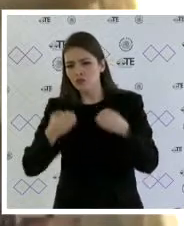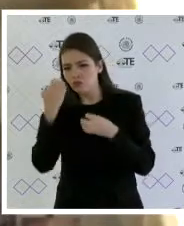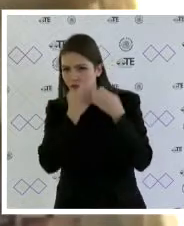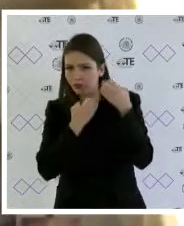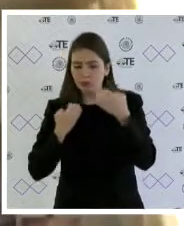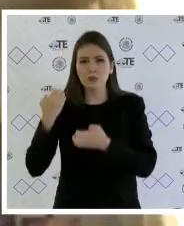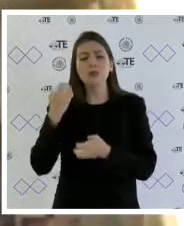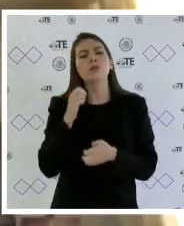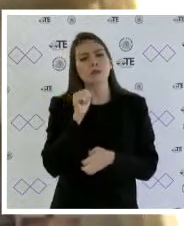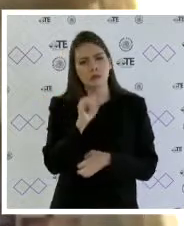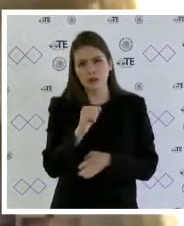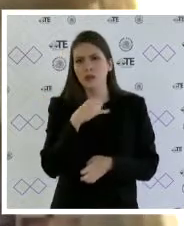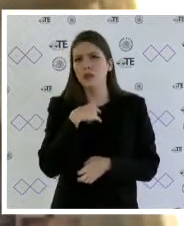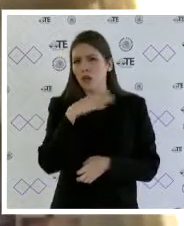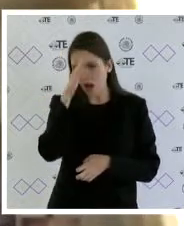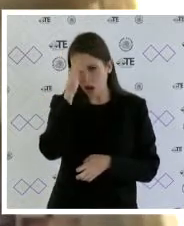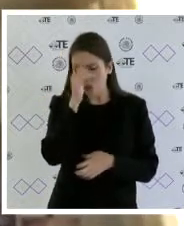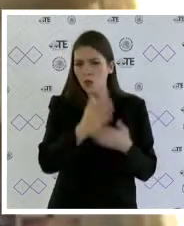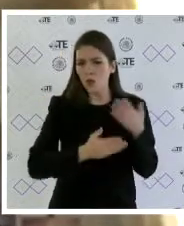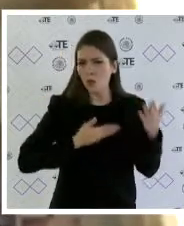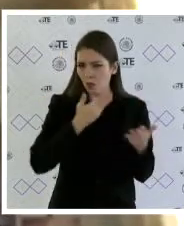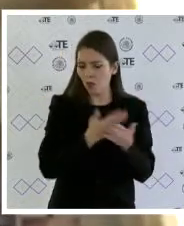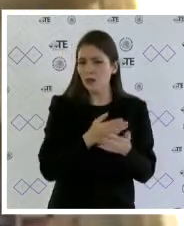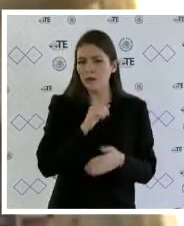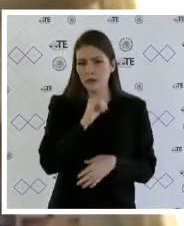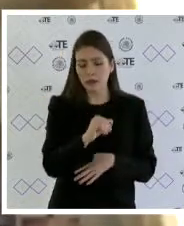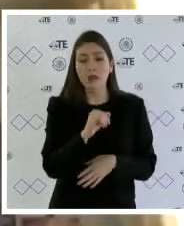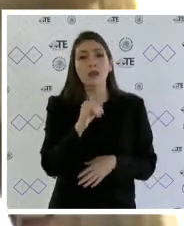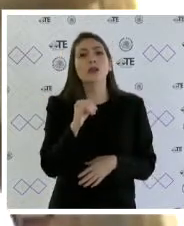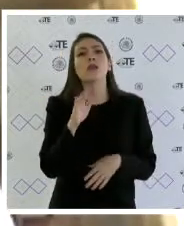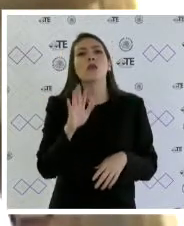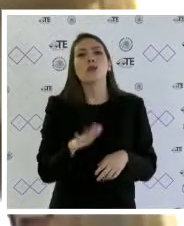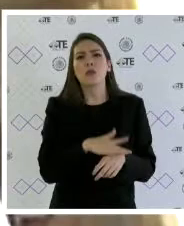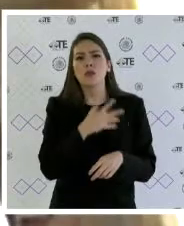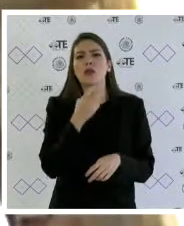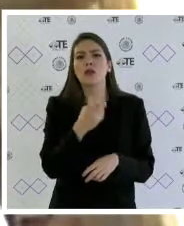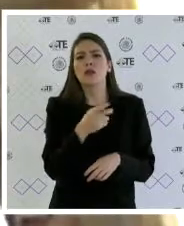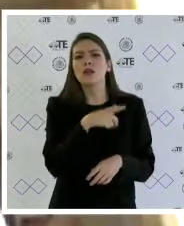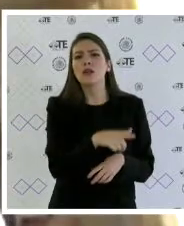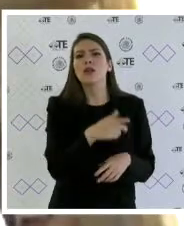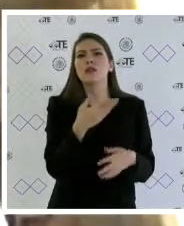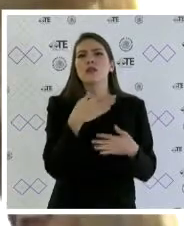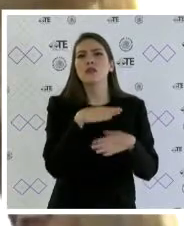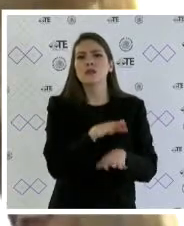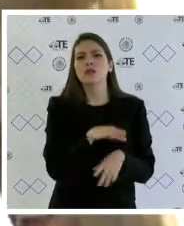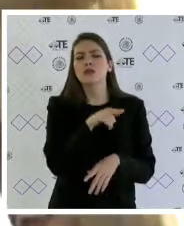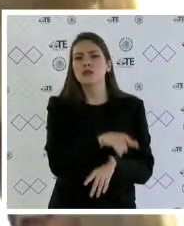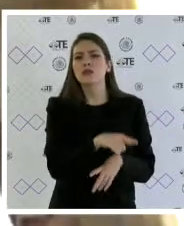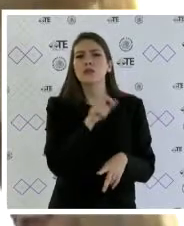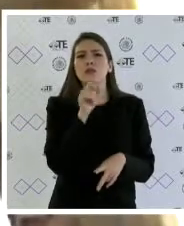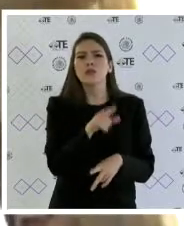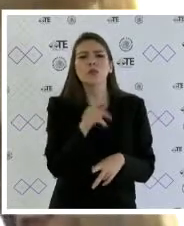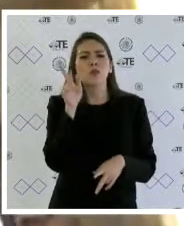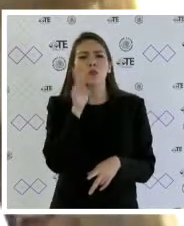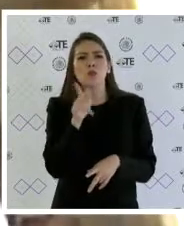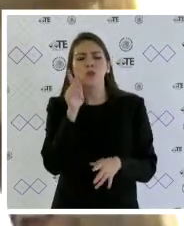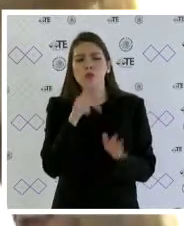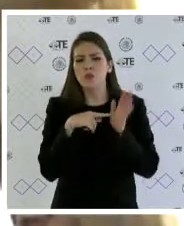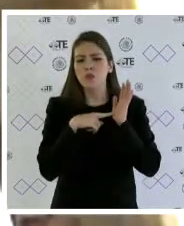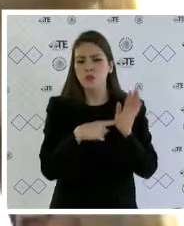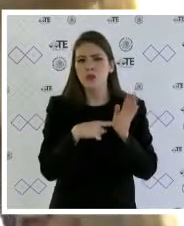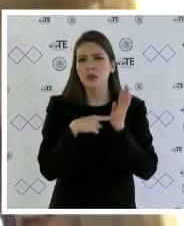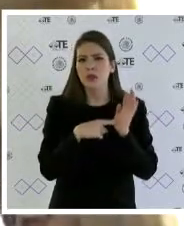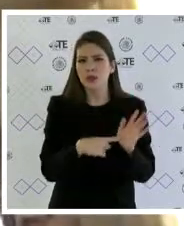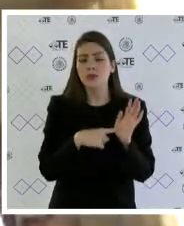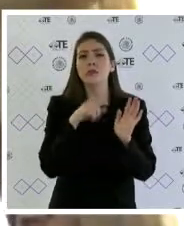cierto coincido con el sentido que se nos propone, concretamente por lo que hace al agravio relativo a la indebida valoración de pruebas, en específico